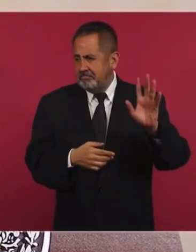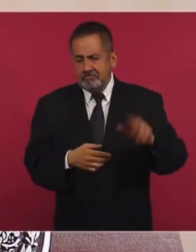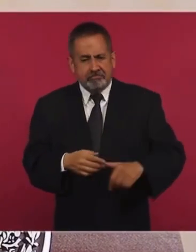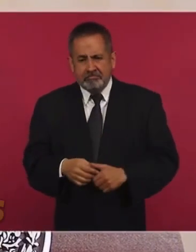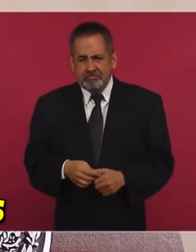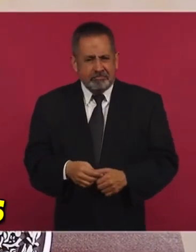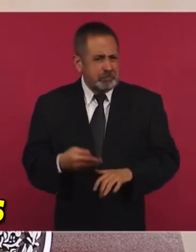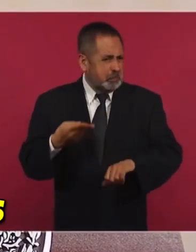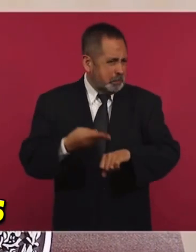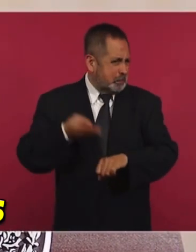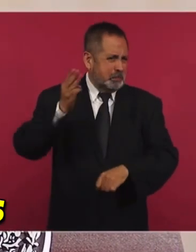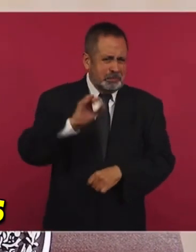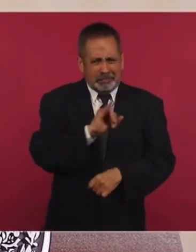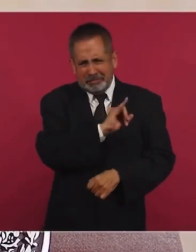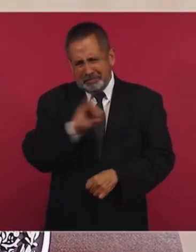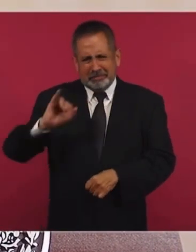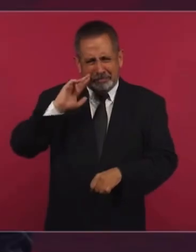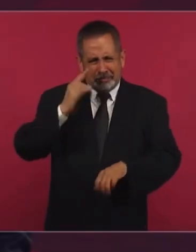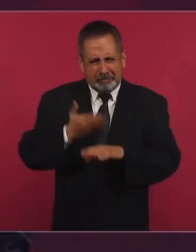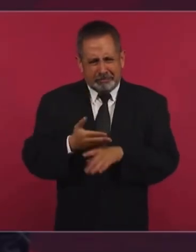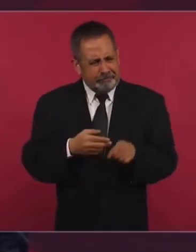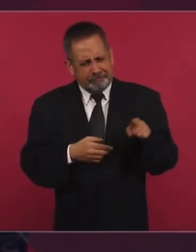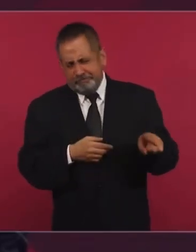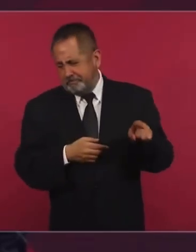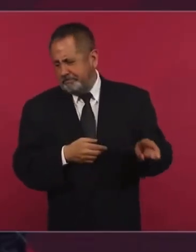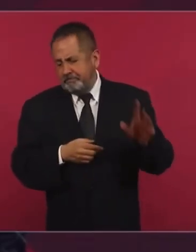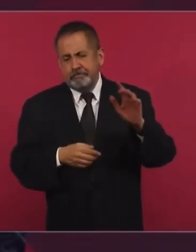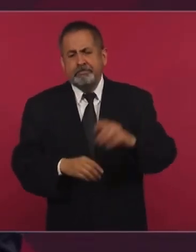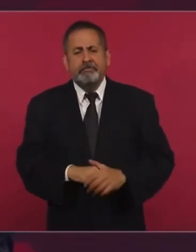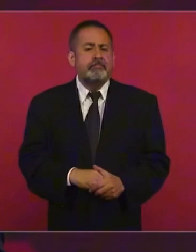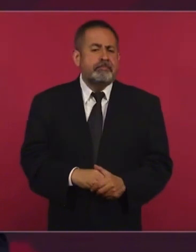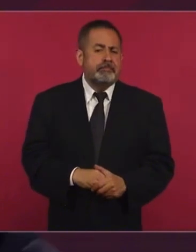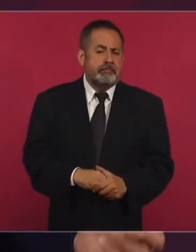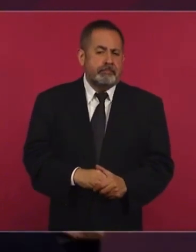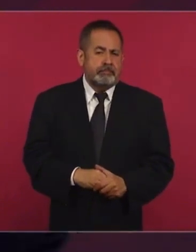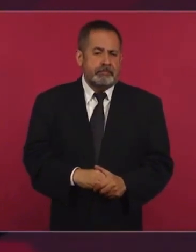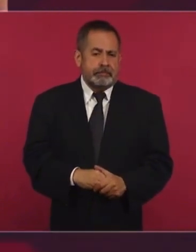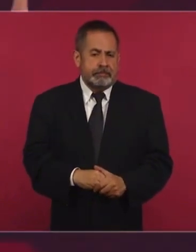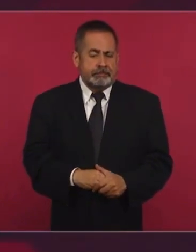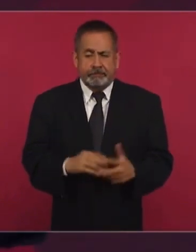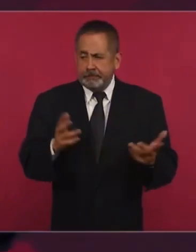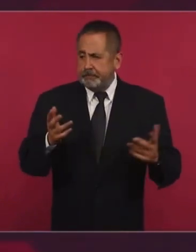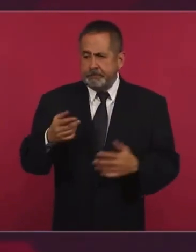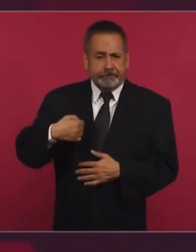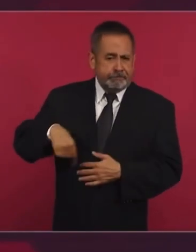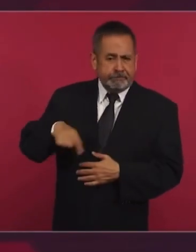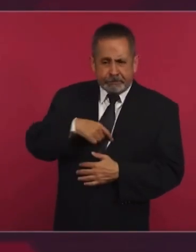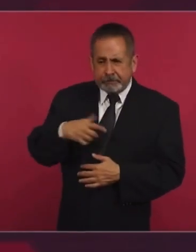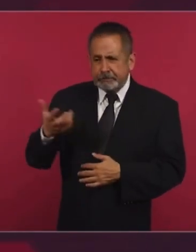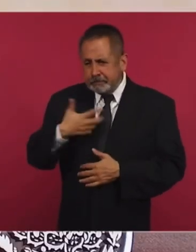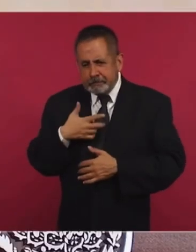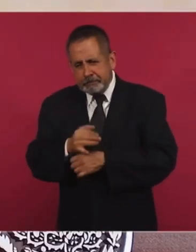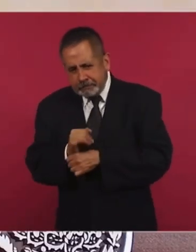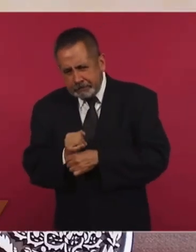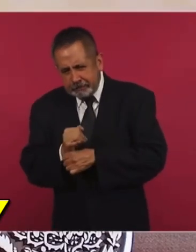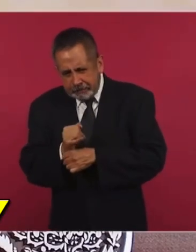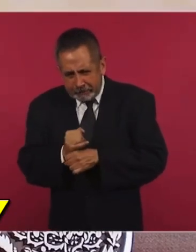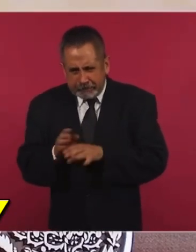mucho muy responsables. y estamos nosotros haciendo la investigación